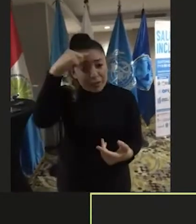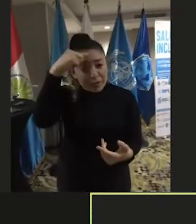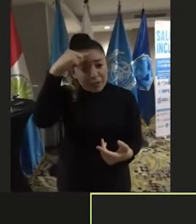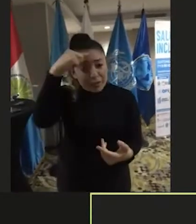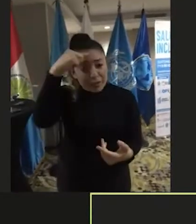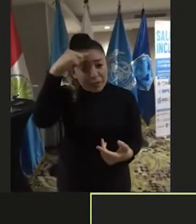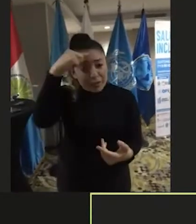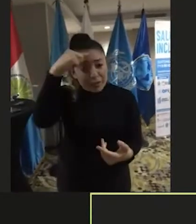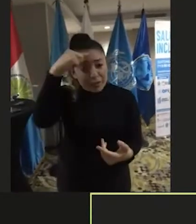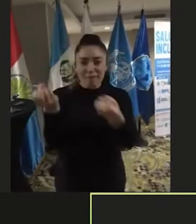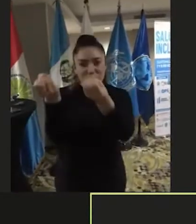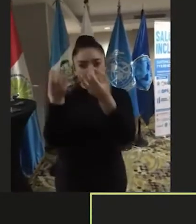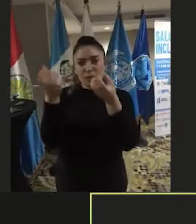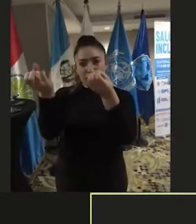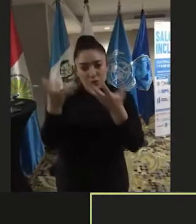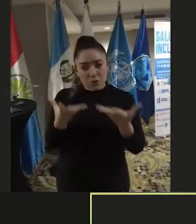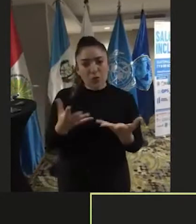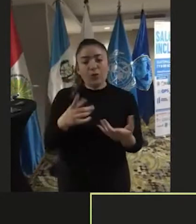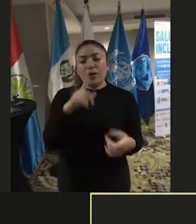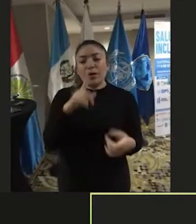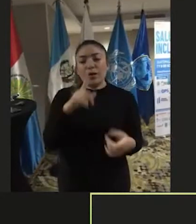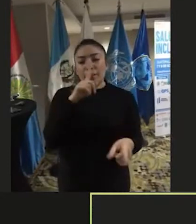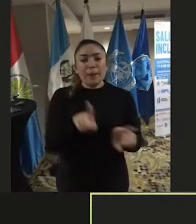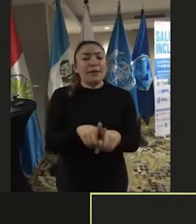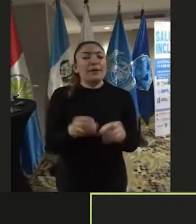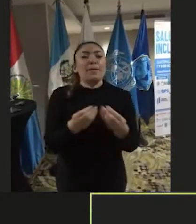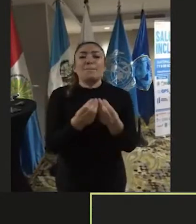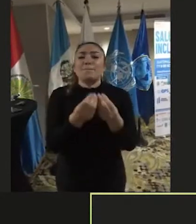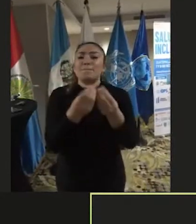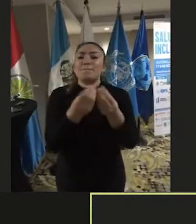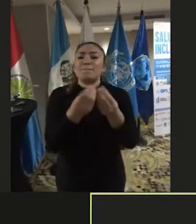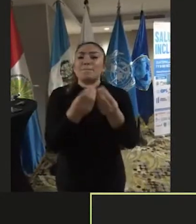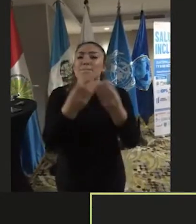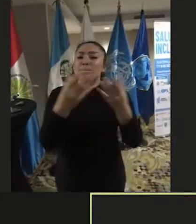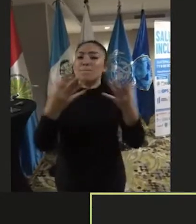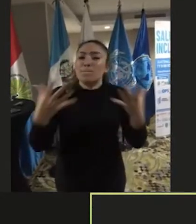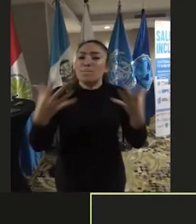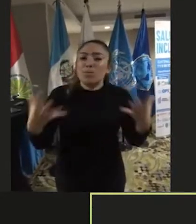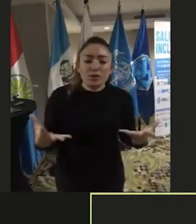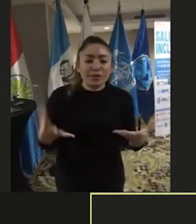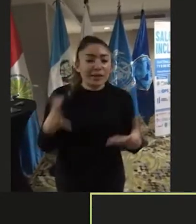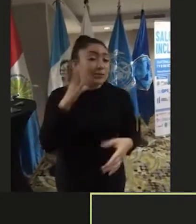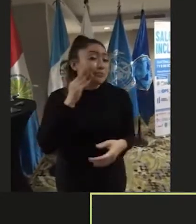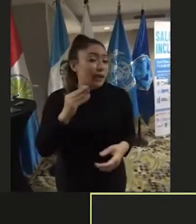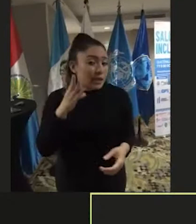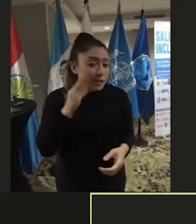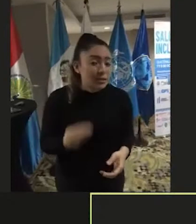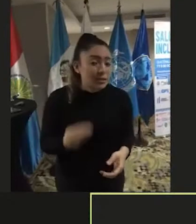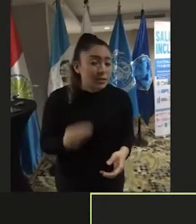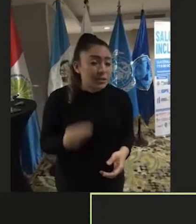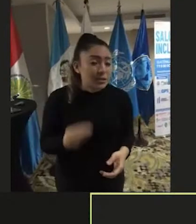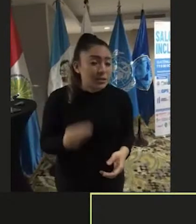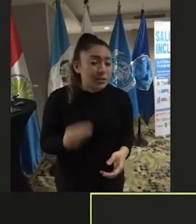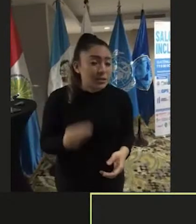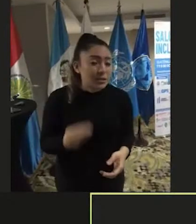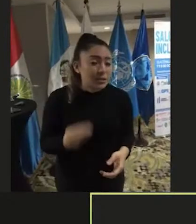información, de mucha experiencia y de testimonios de las